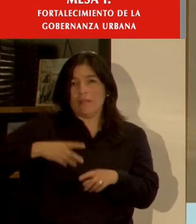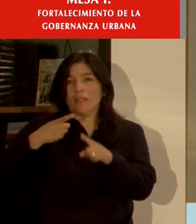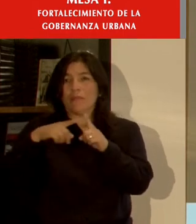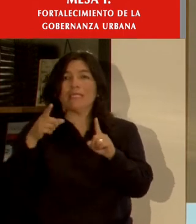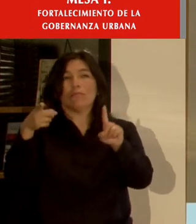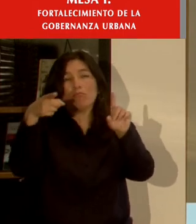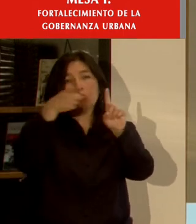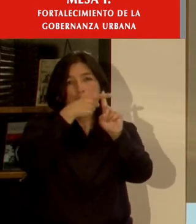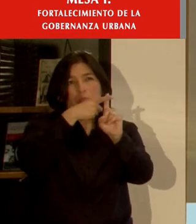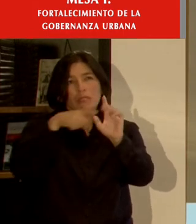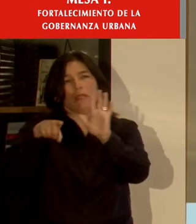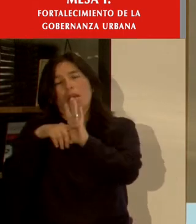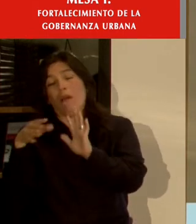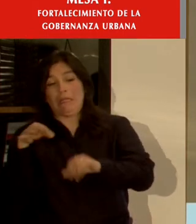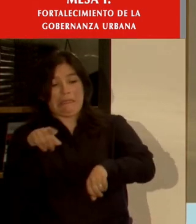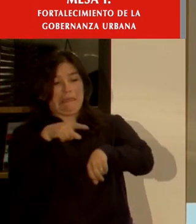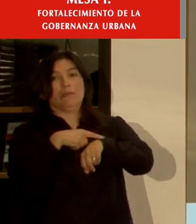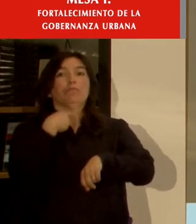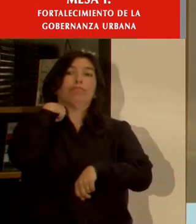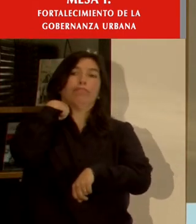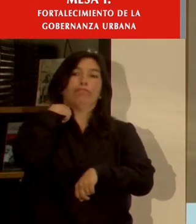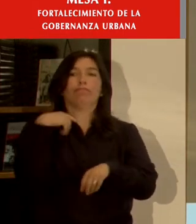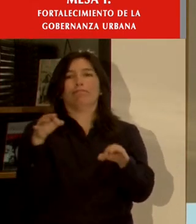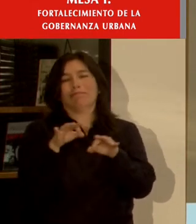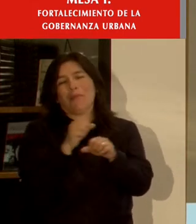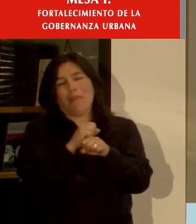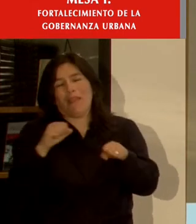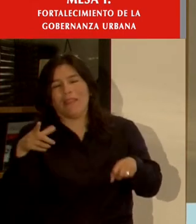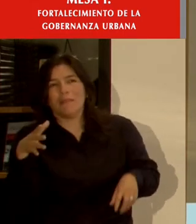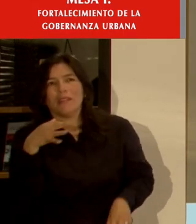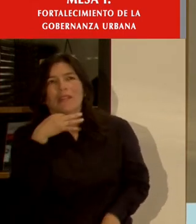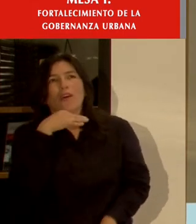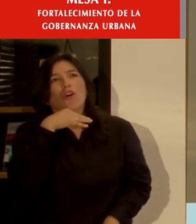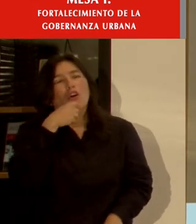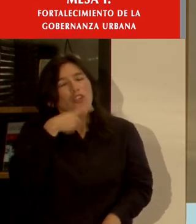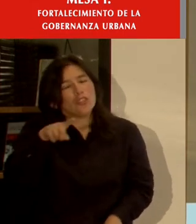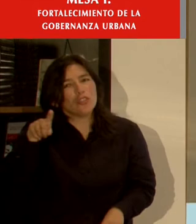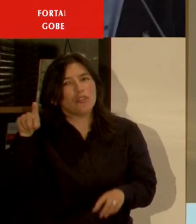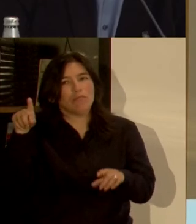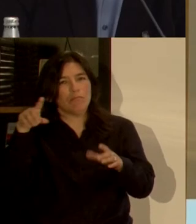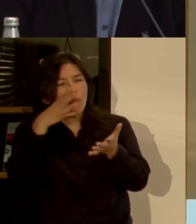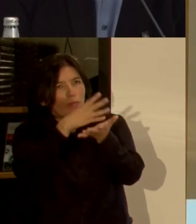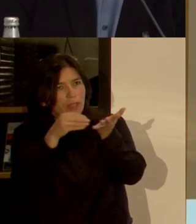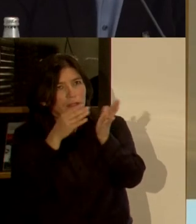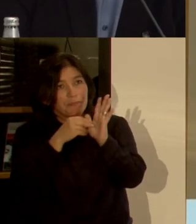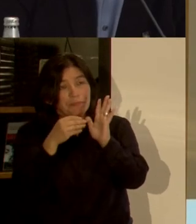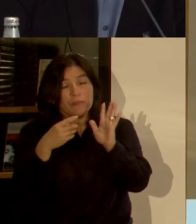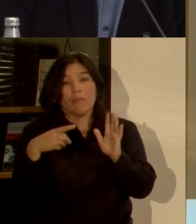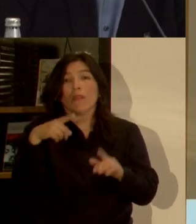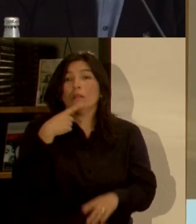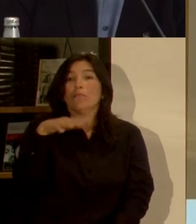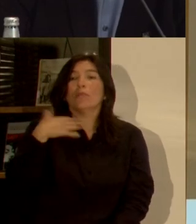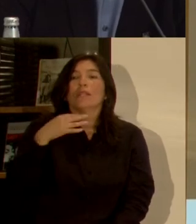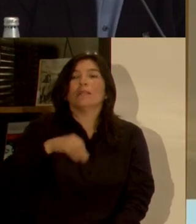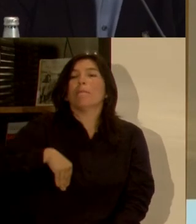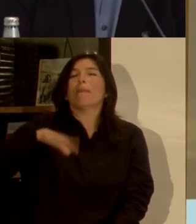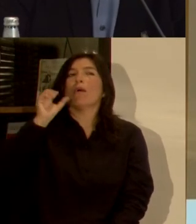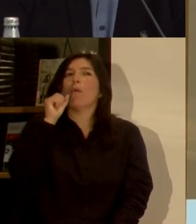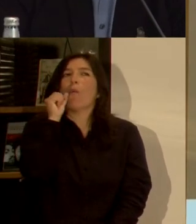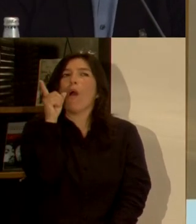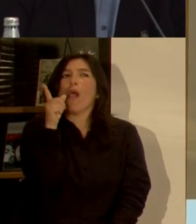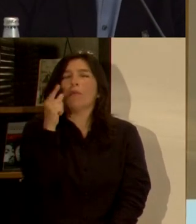desventaja que por tiempo no los voy a dejar, se los dejo a la presentación y los gobiernos son nacionales. Lo importante para terminar, ¿qué es lo que es?